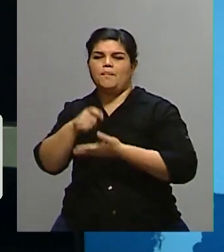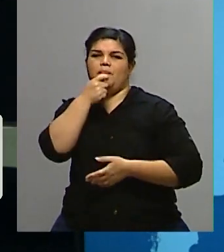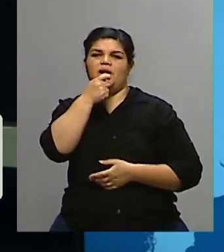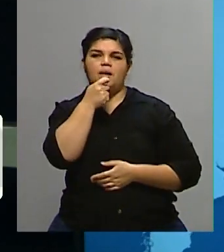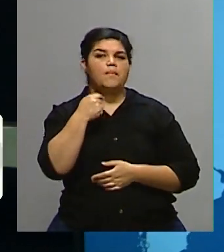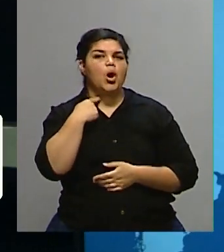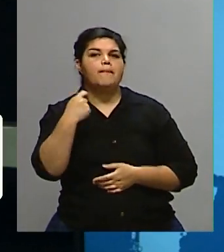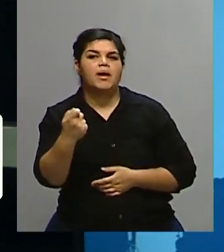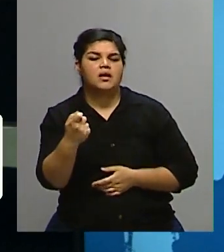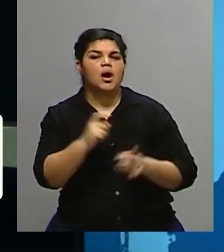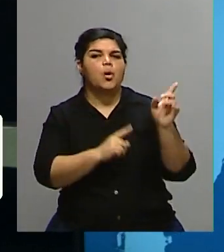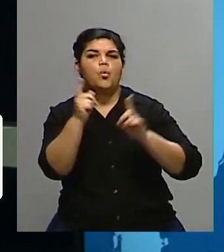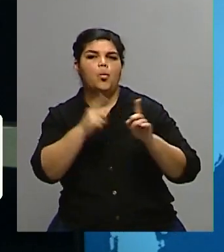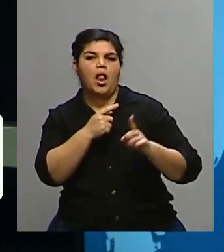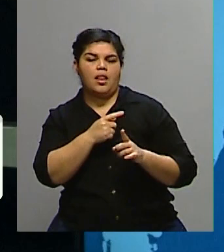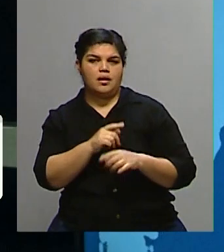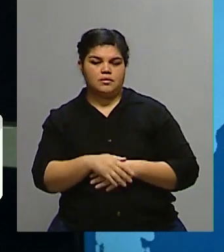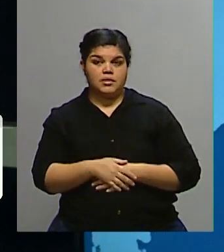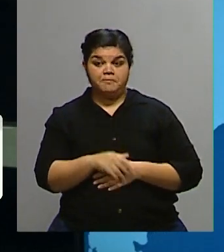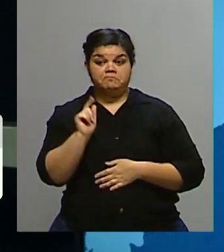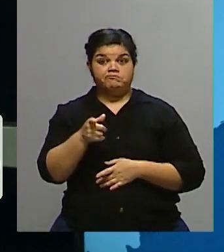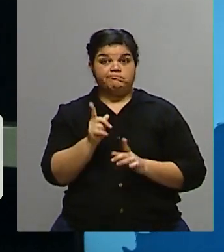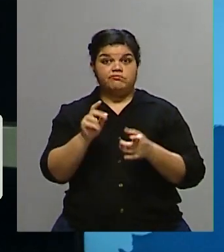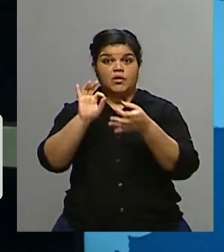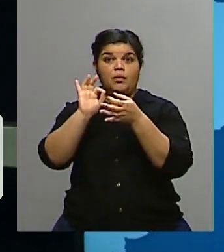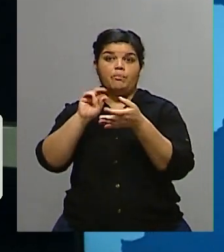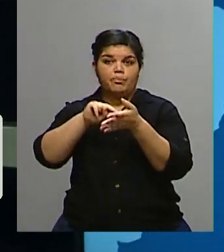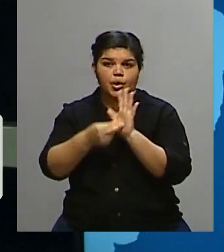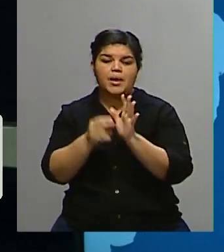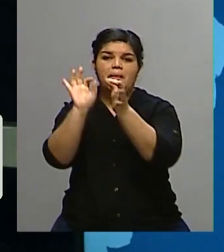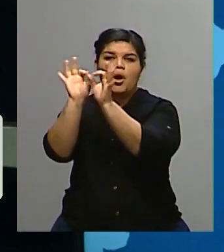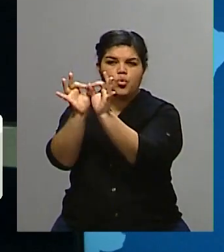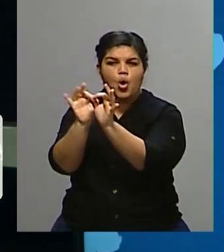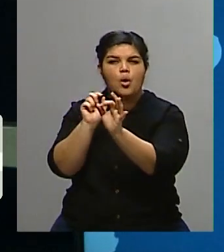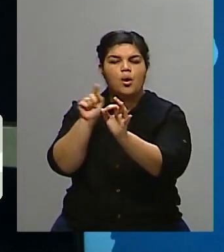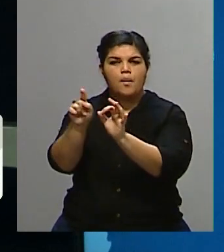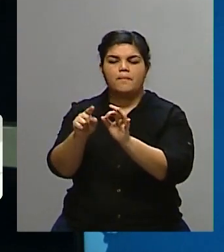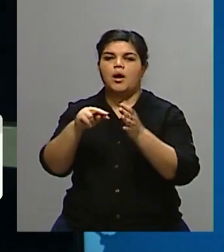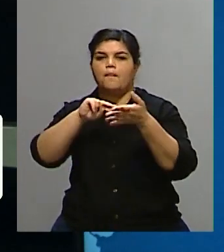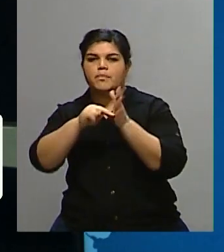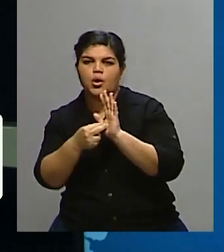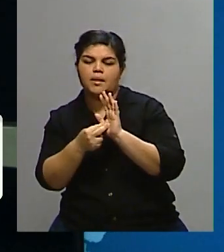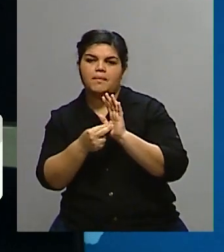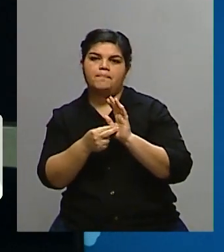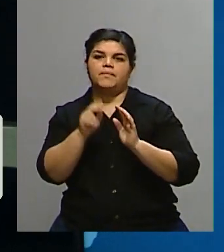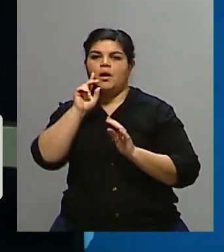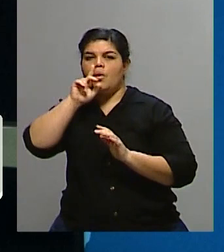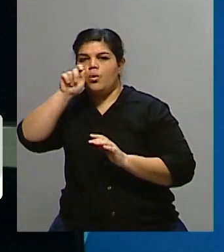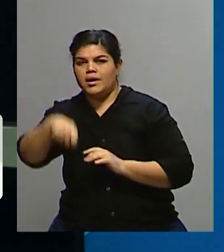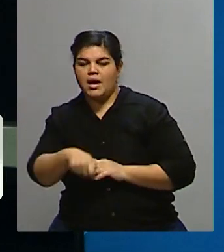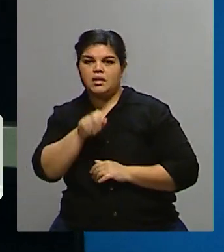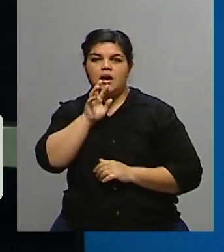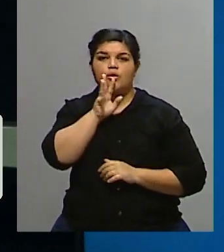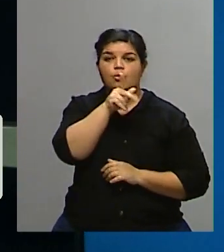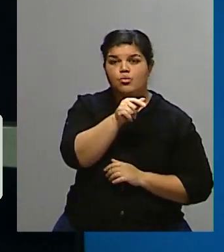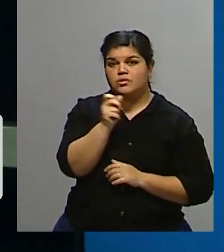A partir de esta crisis que está viviendo Europa, sobre todo por la situación y las consecuencias del conflicto entre Ucrania y Rusia,